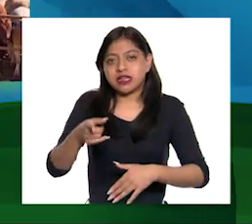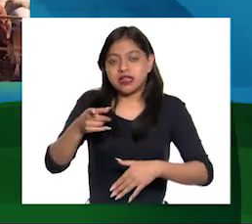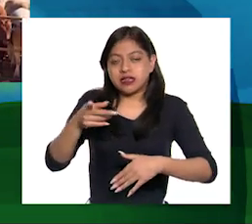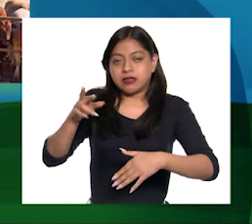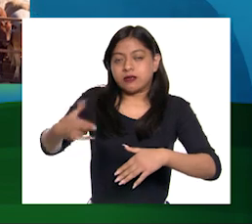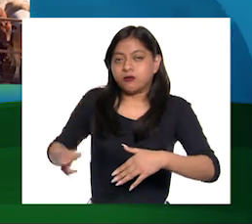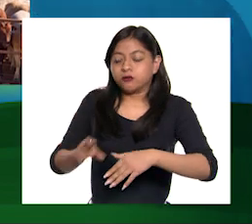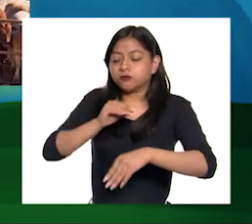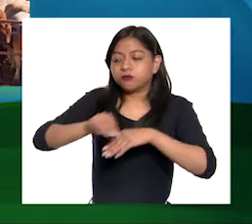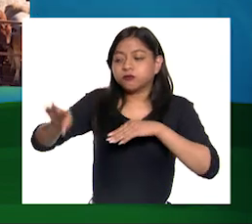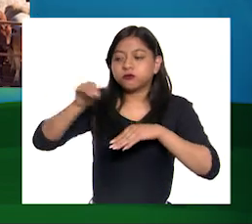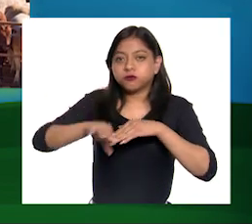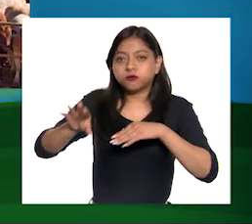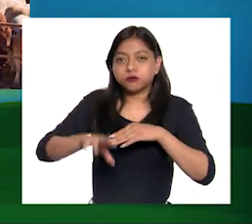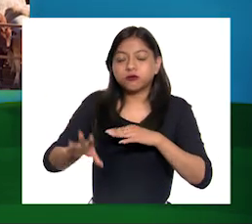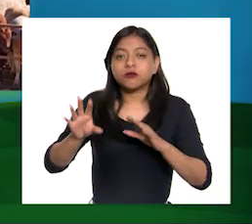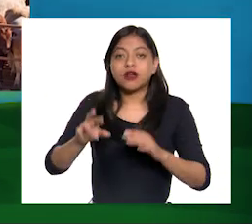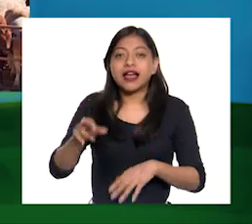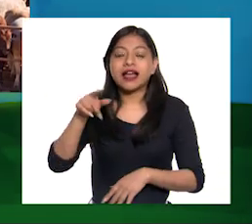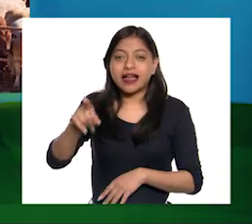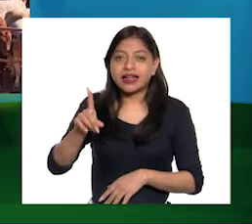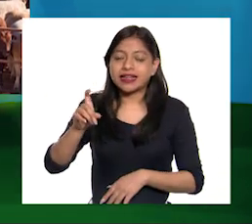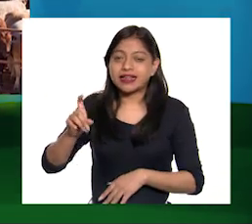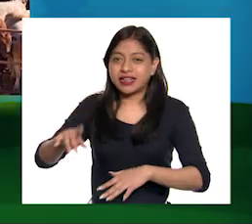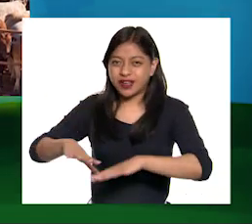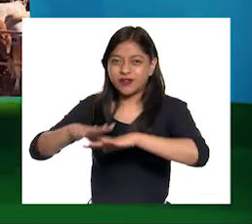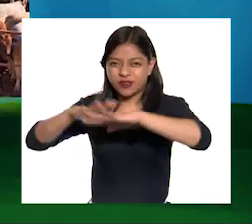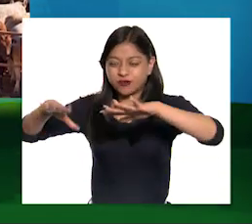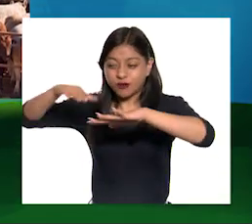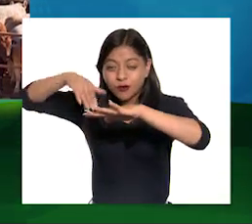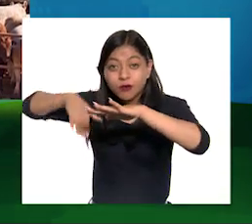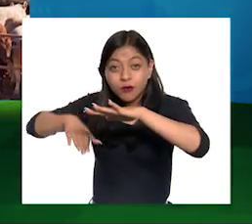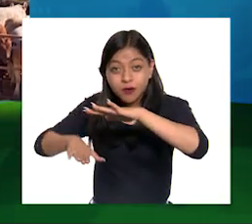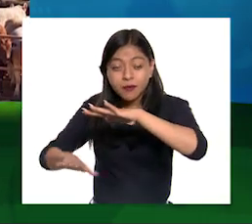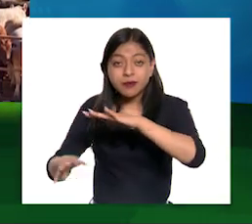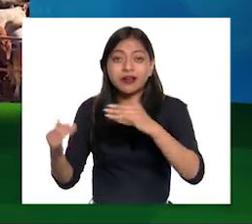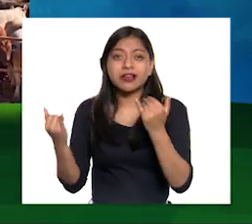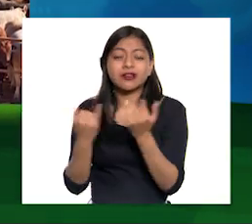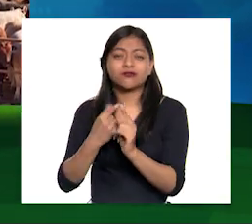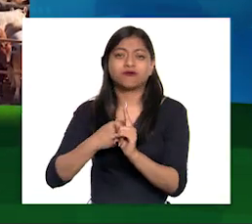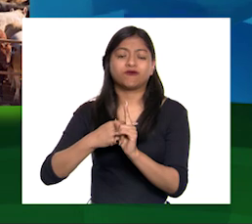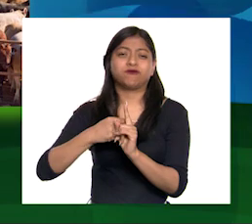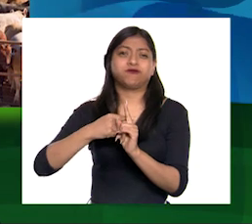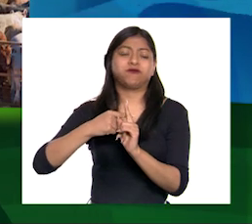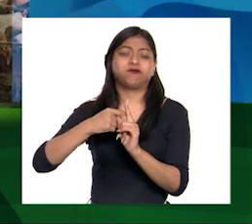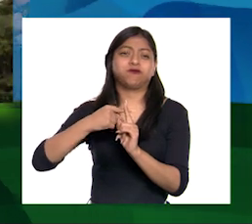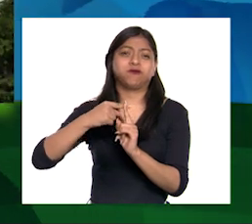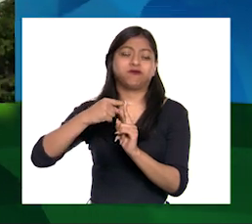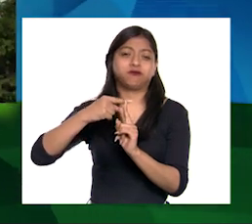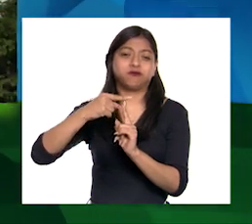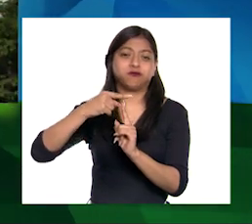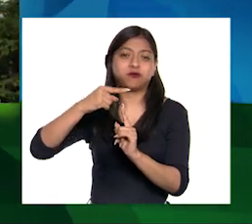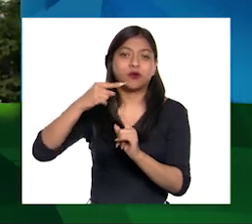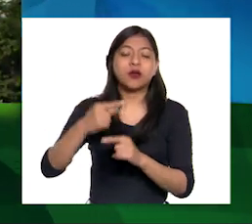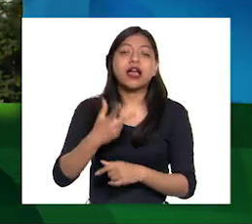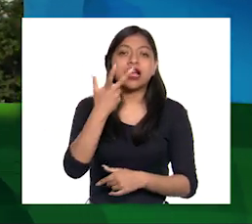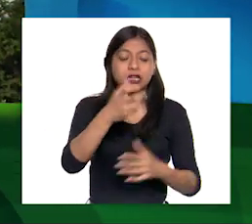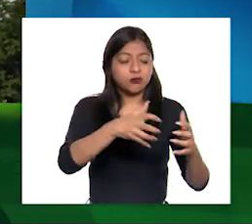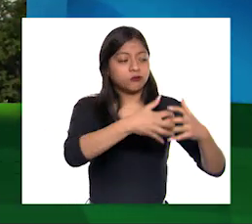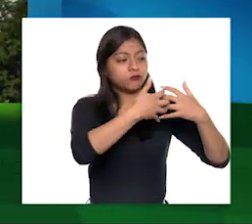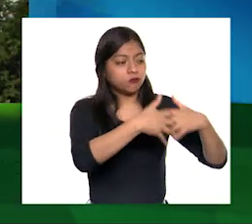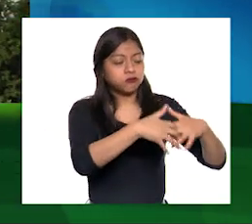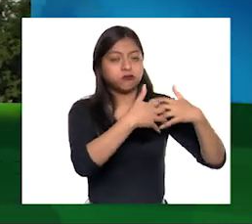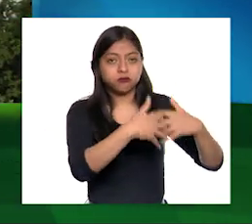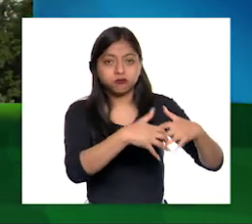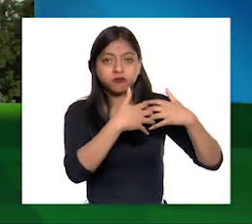manejo y se infiltran a las aguas subterráneas El aumento en la temperatura producido principalmente por la industria y